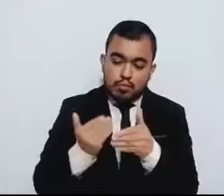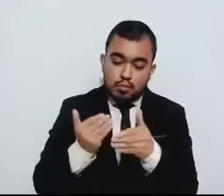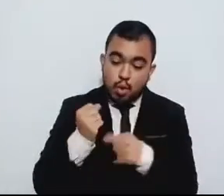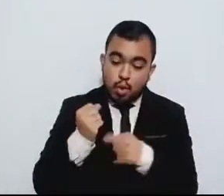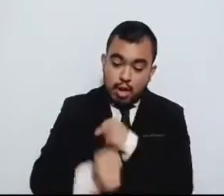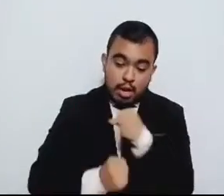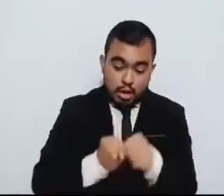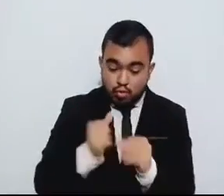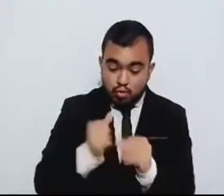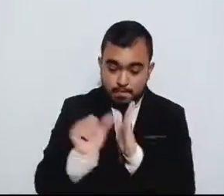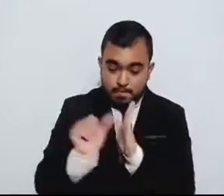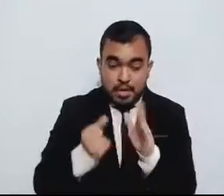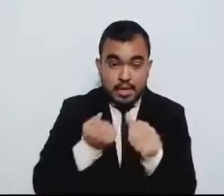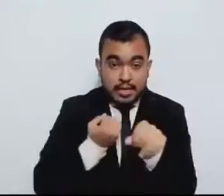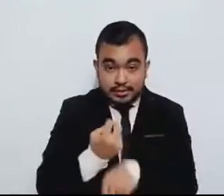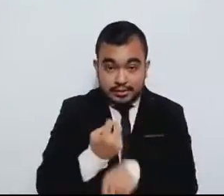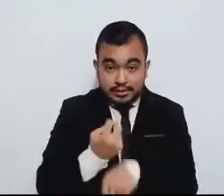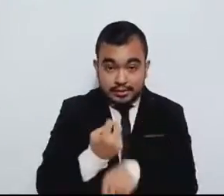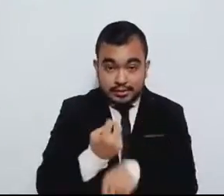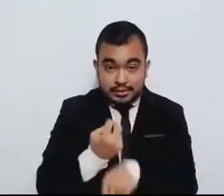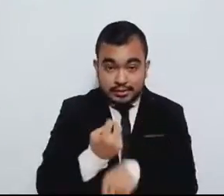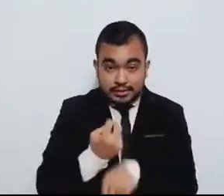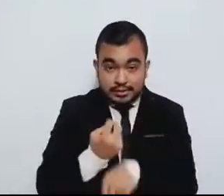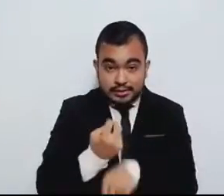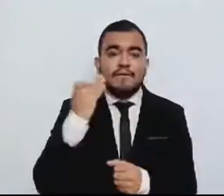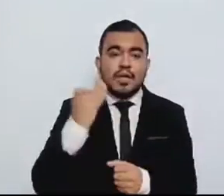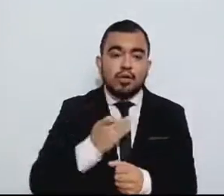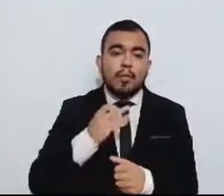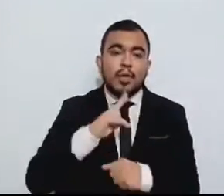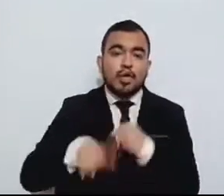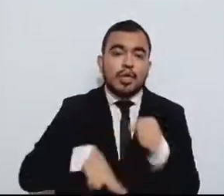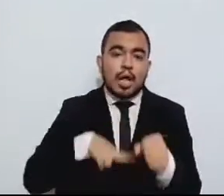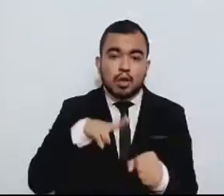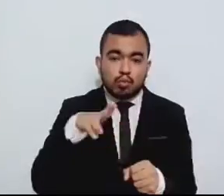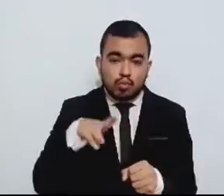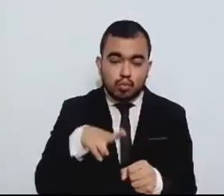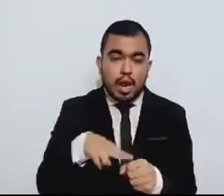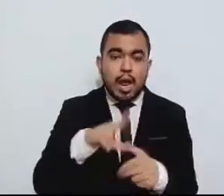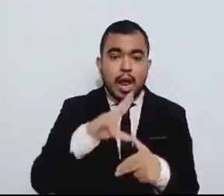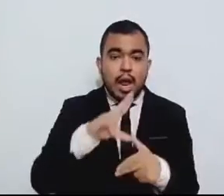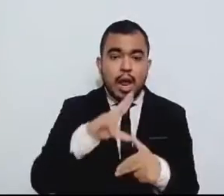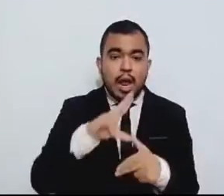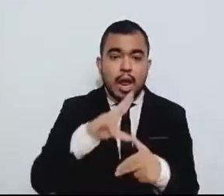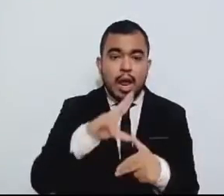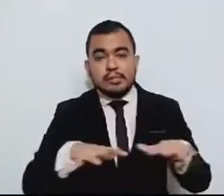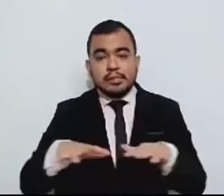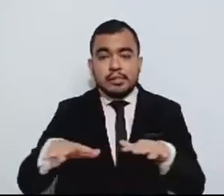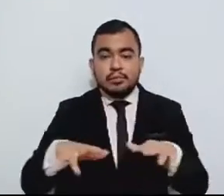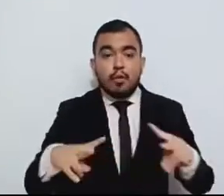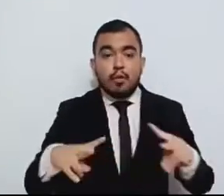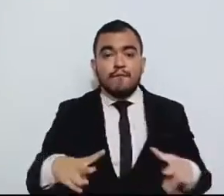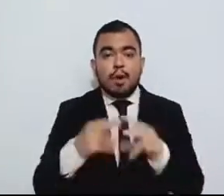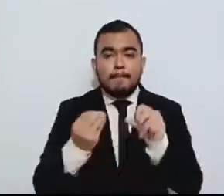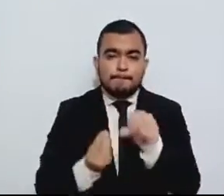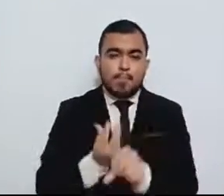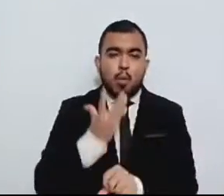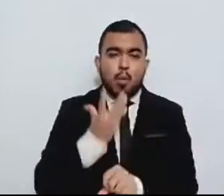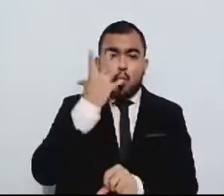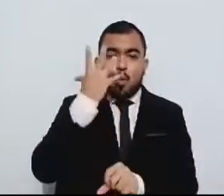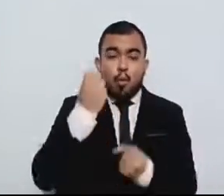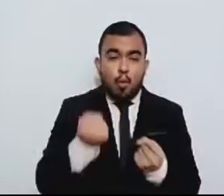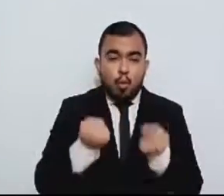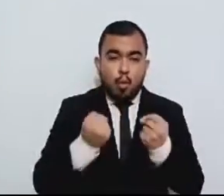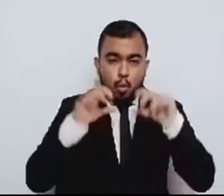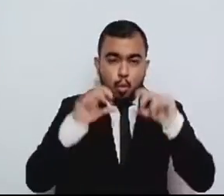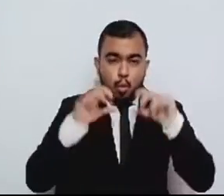fenómenos naturales como huracanes, sismos, erupciones volcánicas, lluvias intensas y deslaves, que han